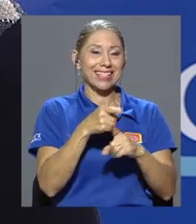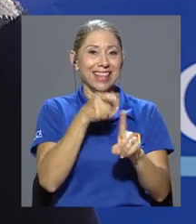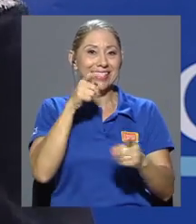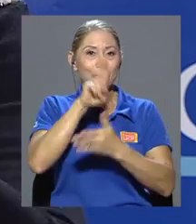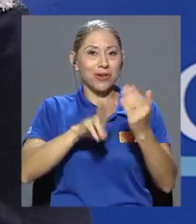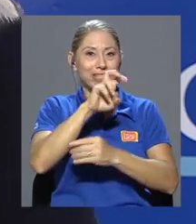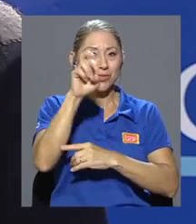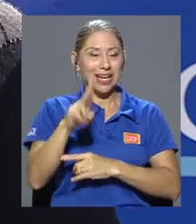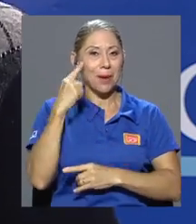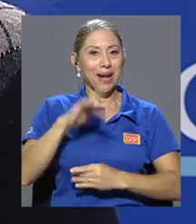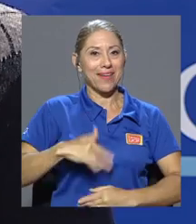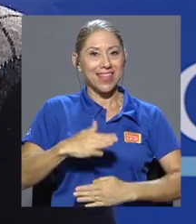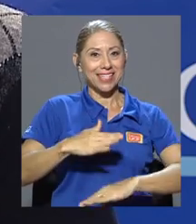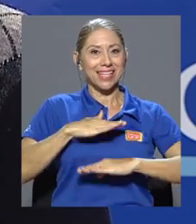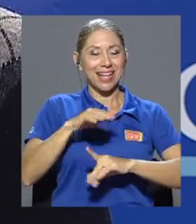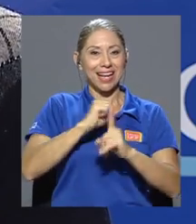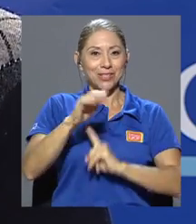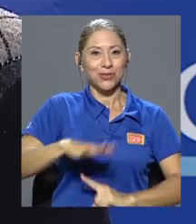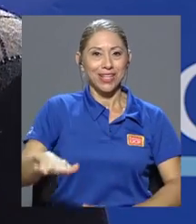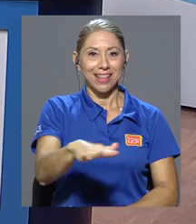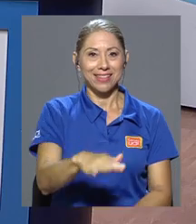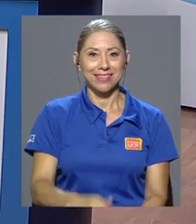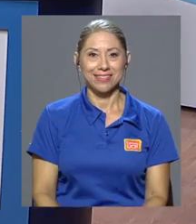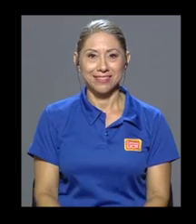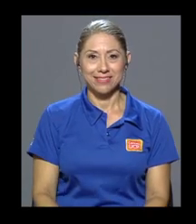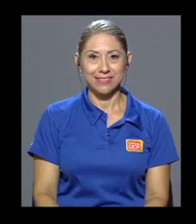Universidad de Costa Rica para el bienestar de nuestra sociedad.